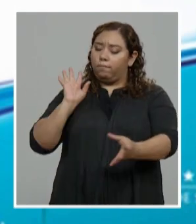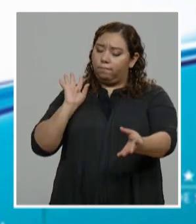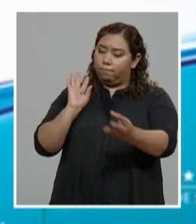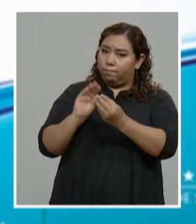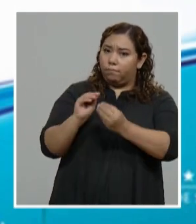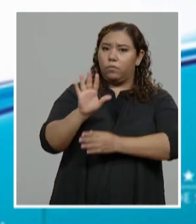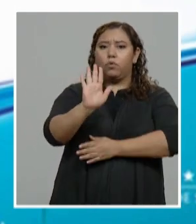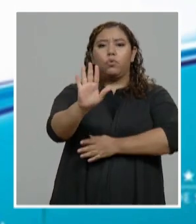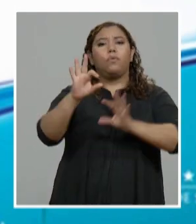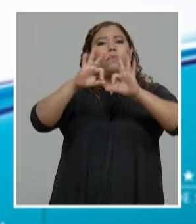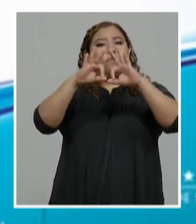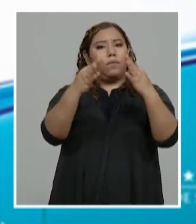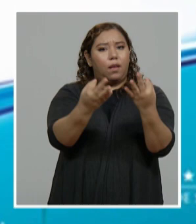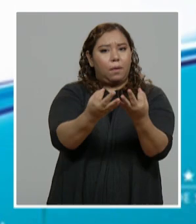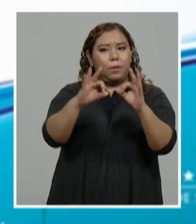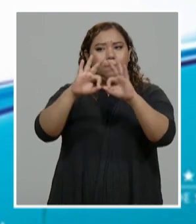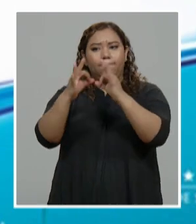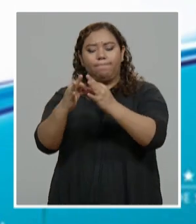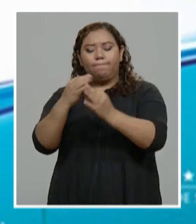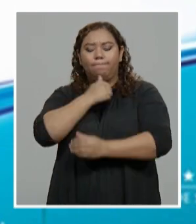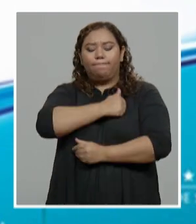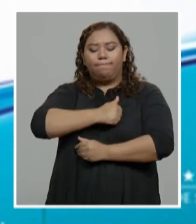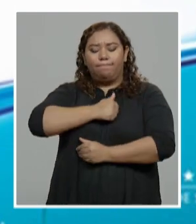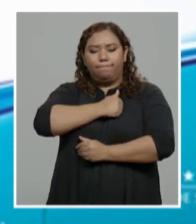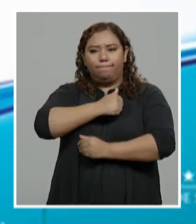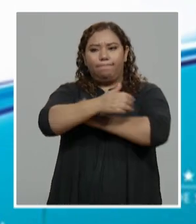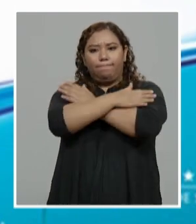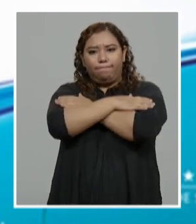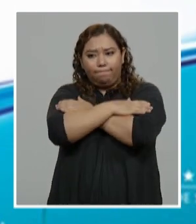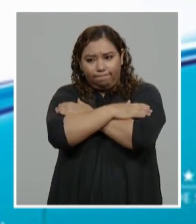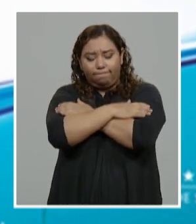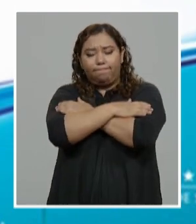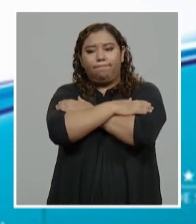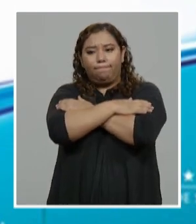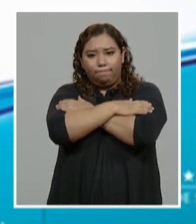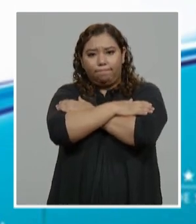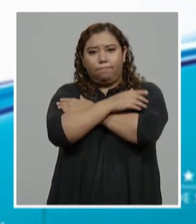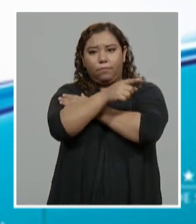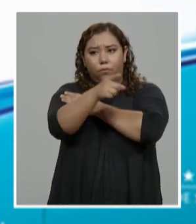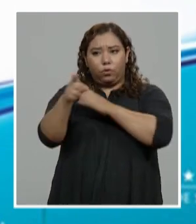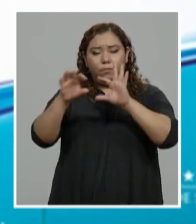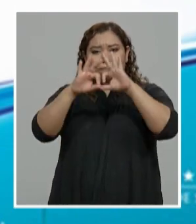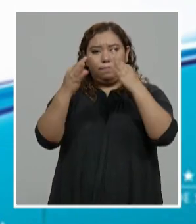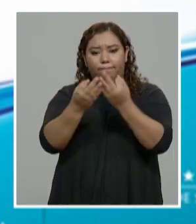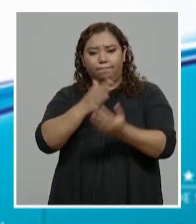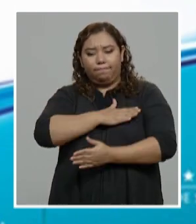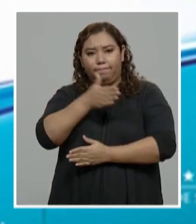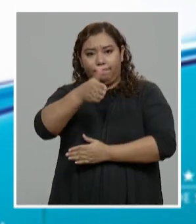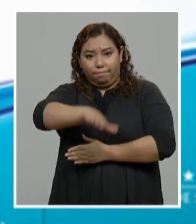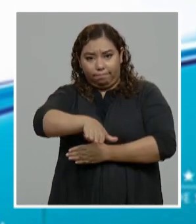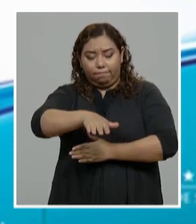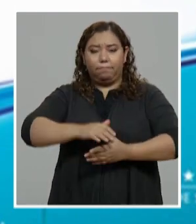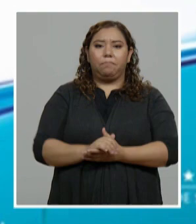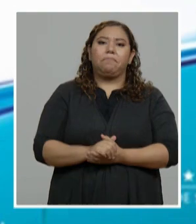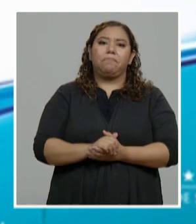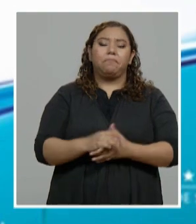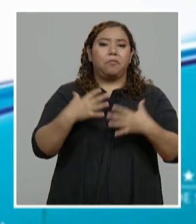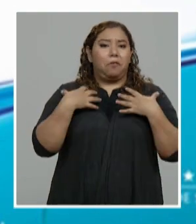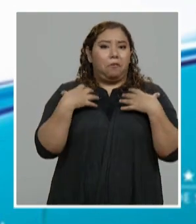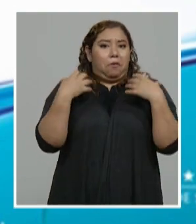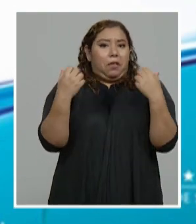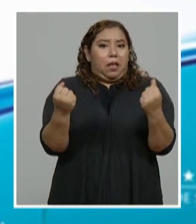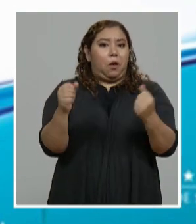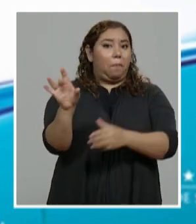fraternal a esas familias que han perdido por este virus a sus familiares. Pero tenemos ocho recuperados,